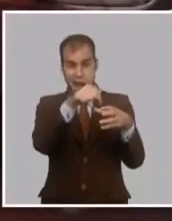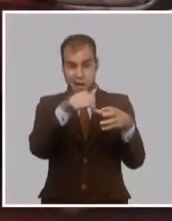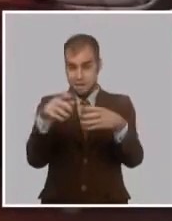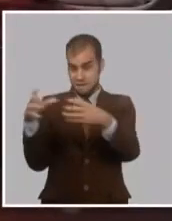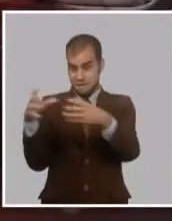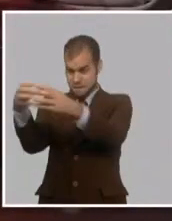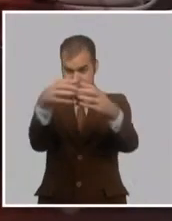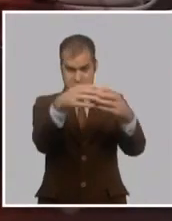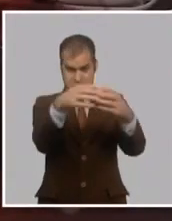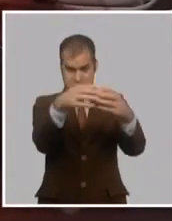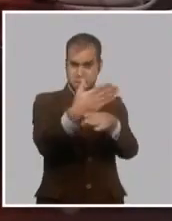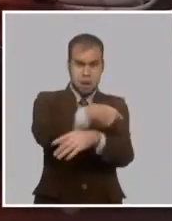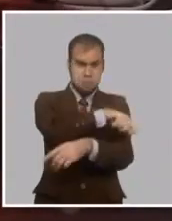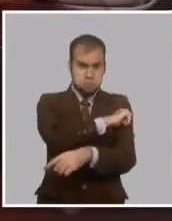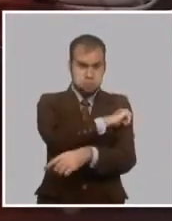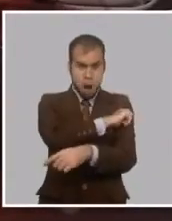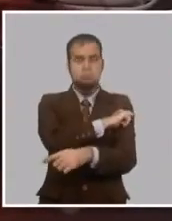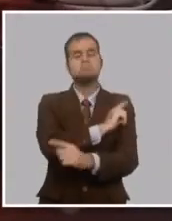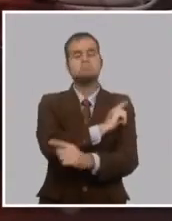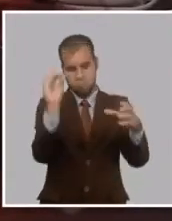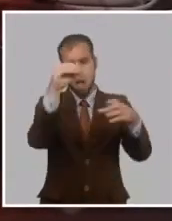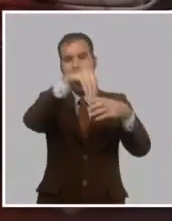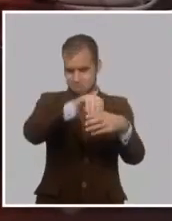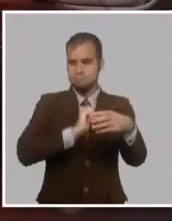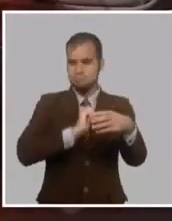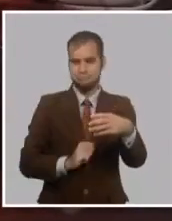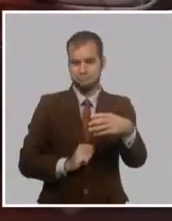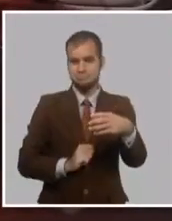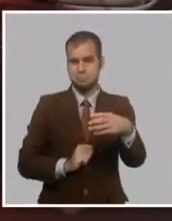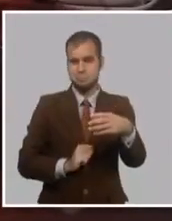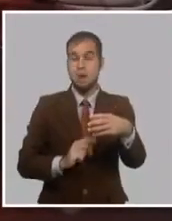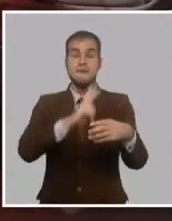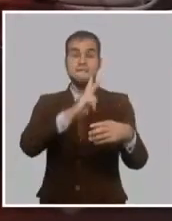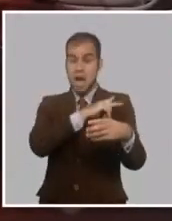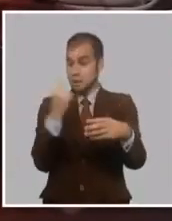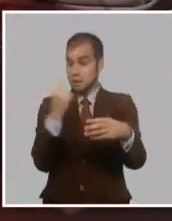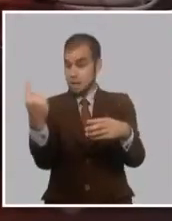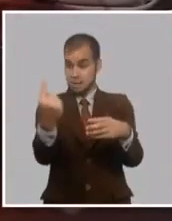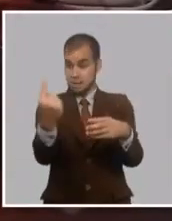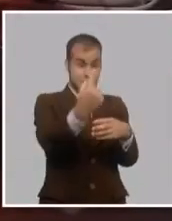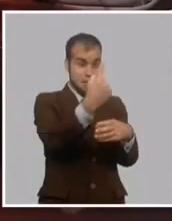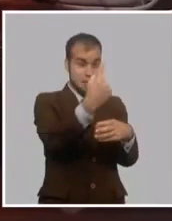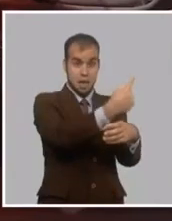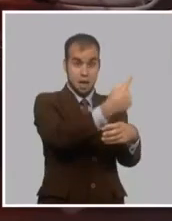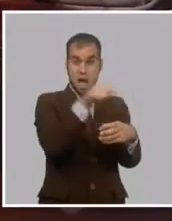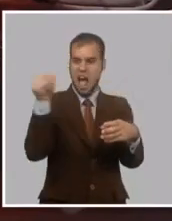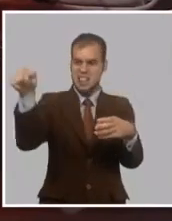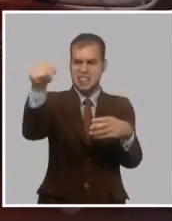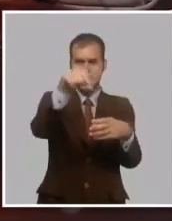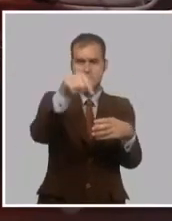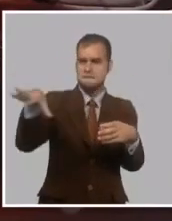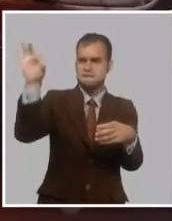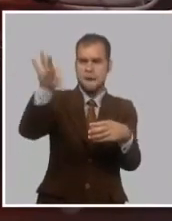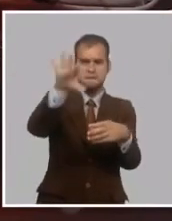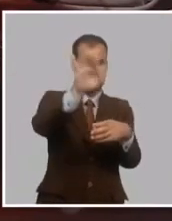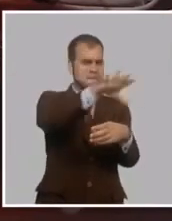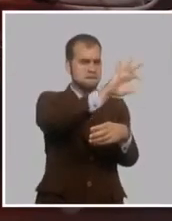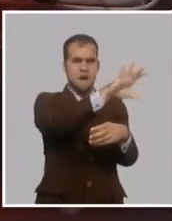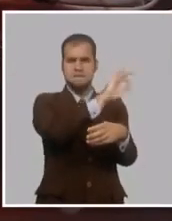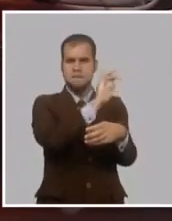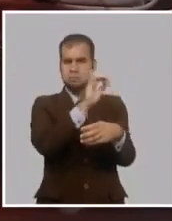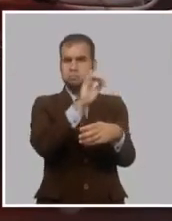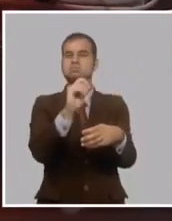localidad. Y de esos presidentes de cada club se elige por todos los miembros de todos los clubes